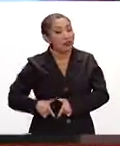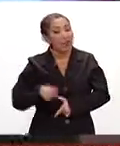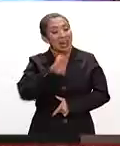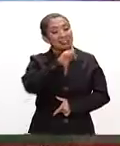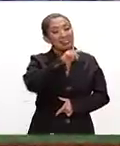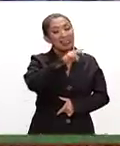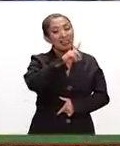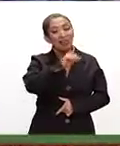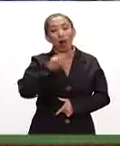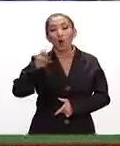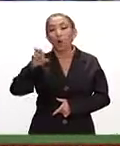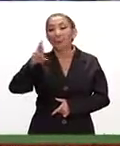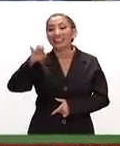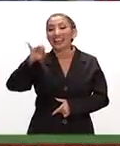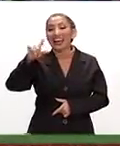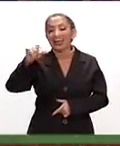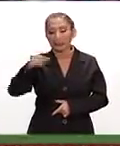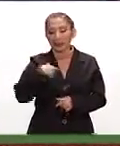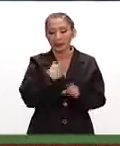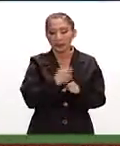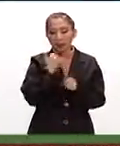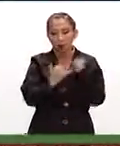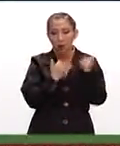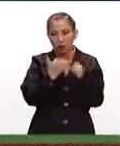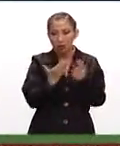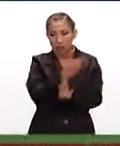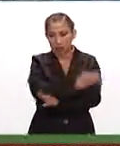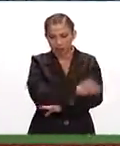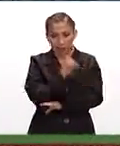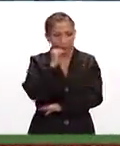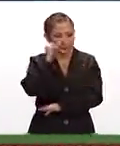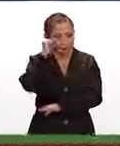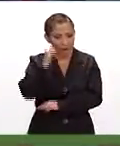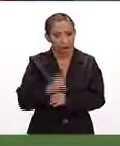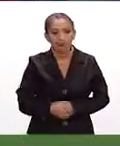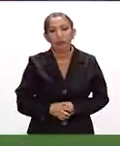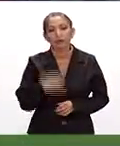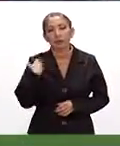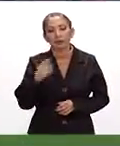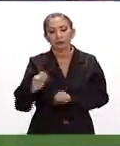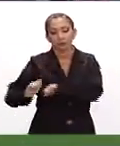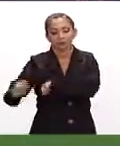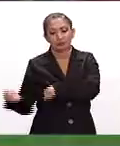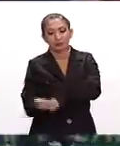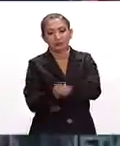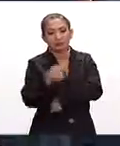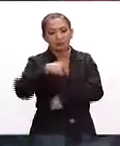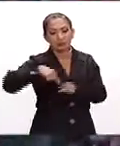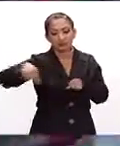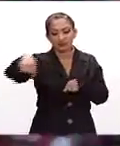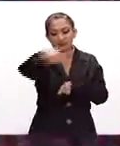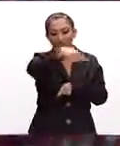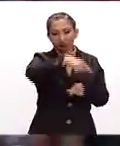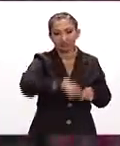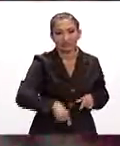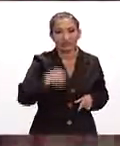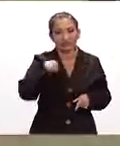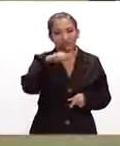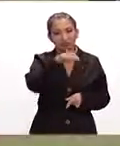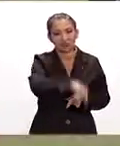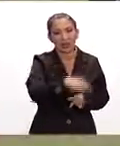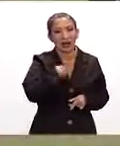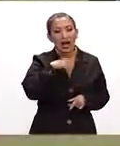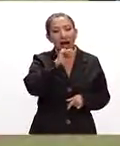y va a estar Urias. Bueno, pues platiquemos primero de los partidos que se vivieron ayer. En el cuadrangular de Josh Donaldson, que da la ventaja final